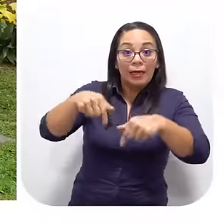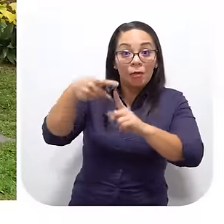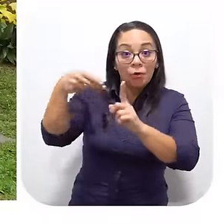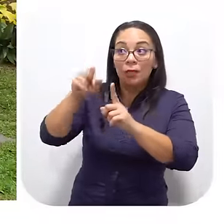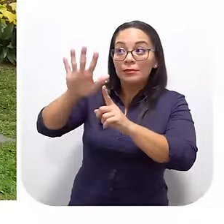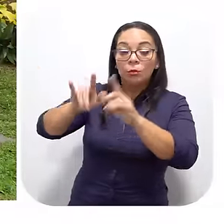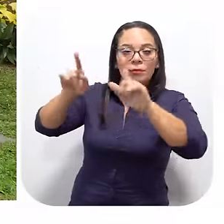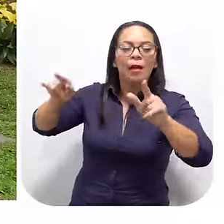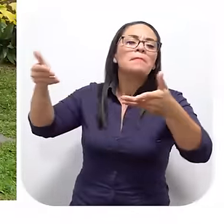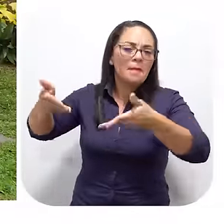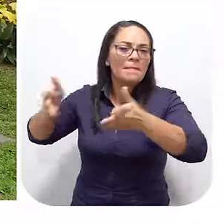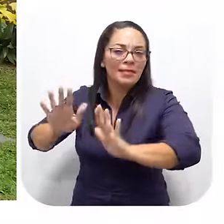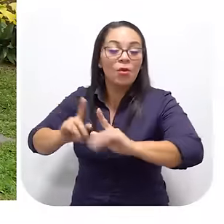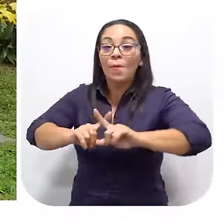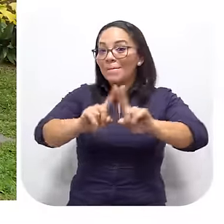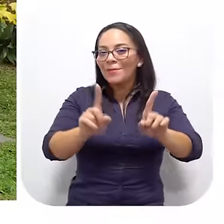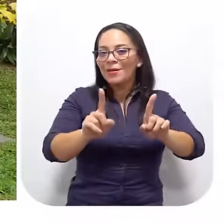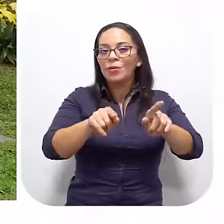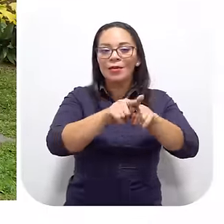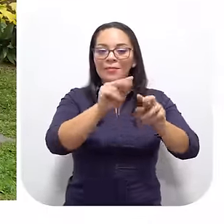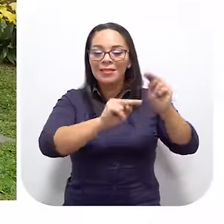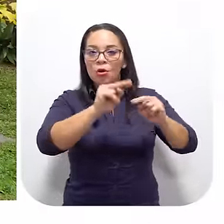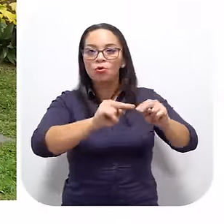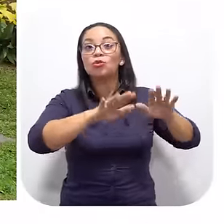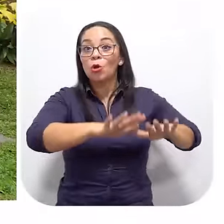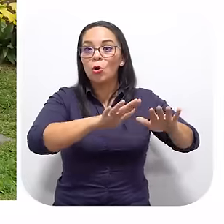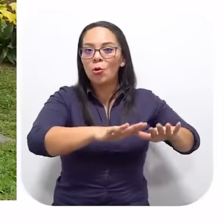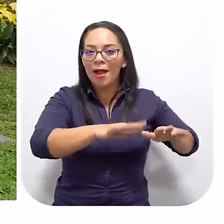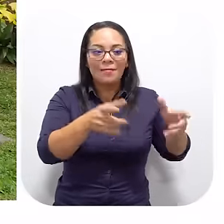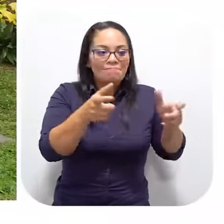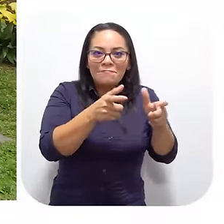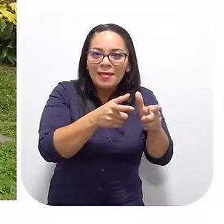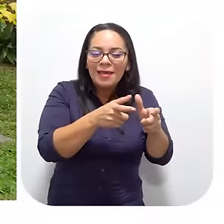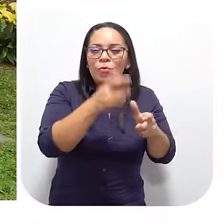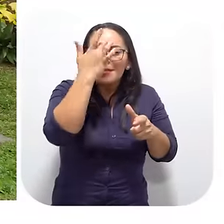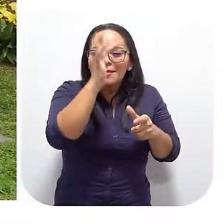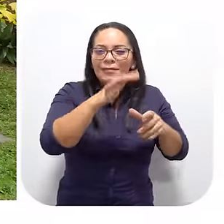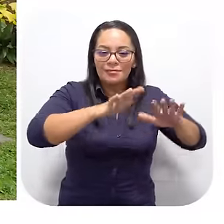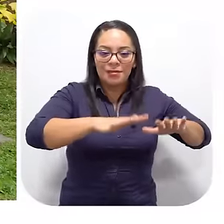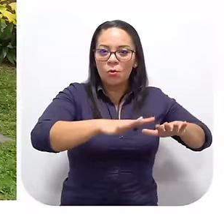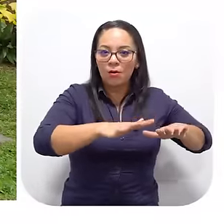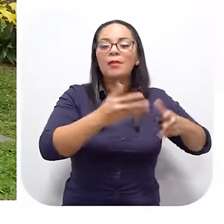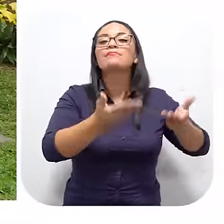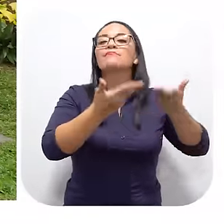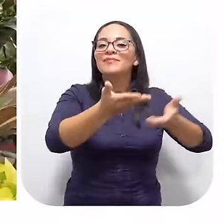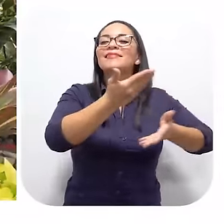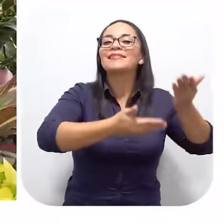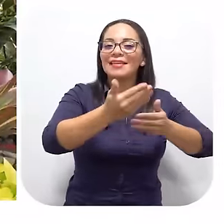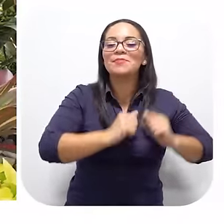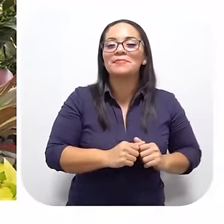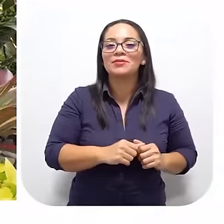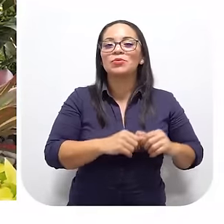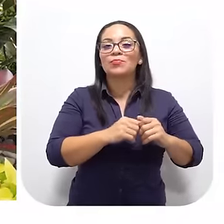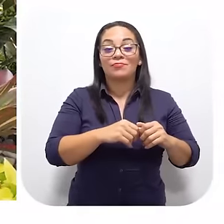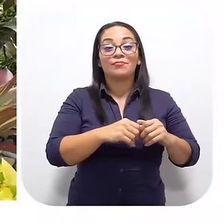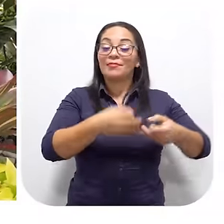A invertir Y emplear Gente de Costa Rica Pero que también El emprendedurismo Local La inteligencia Local Va a dar